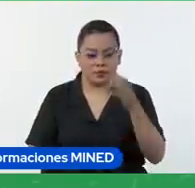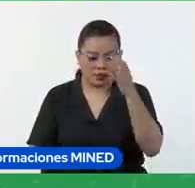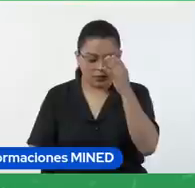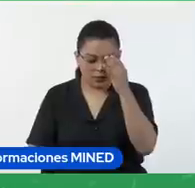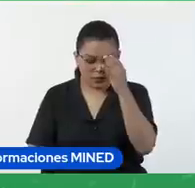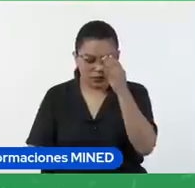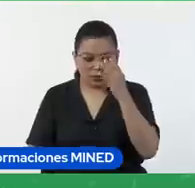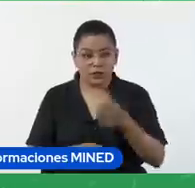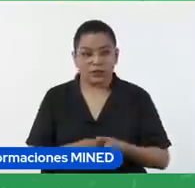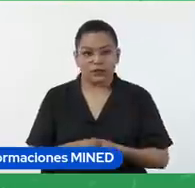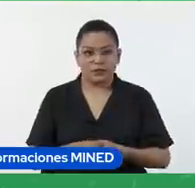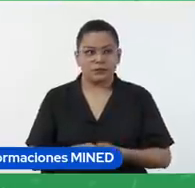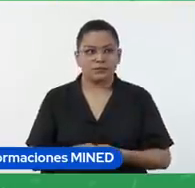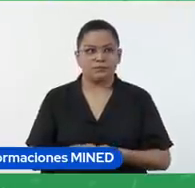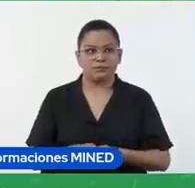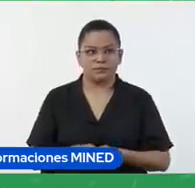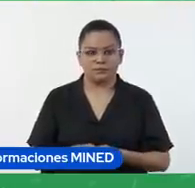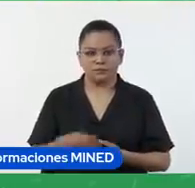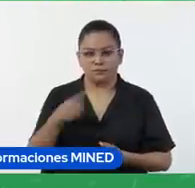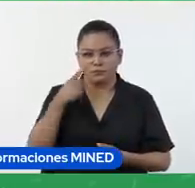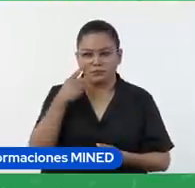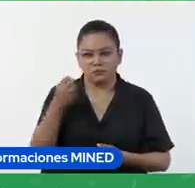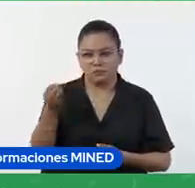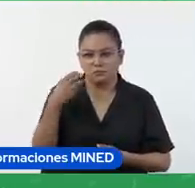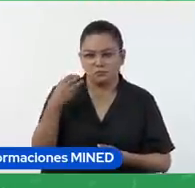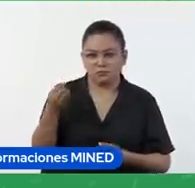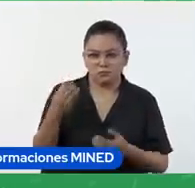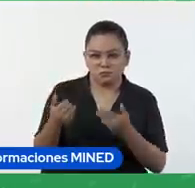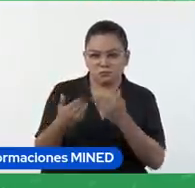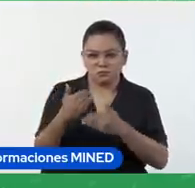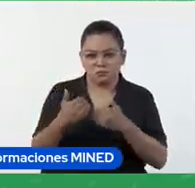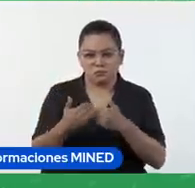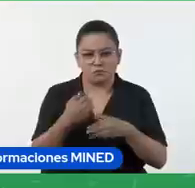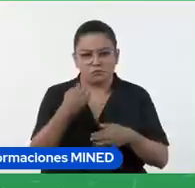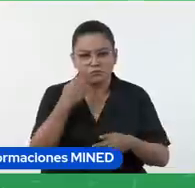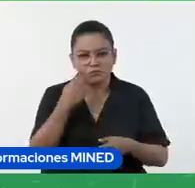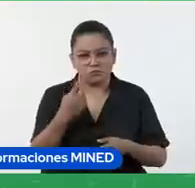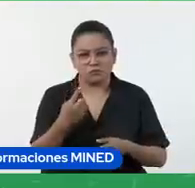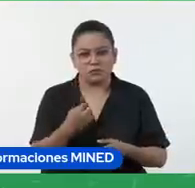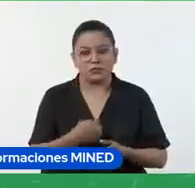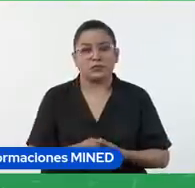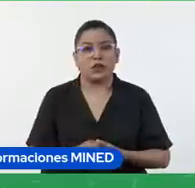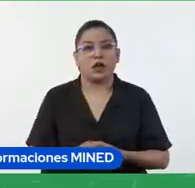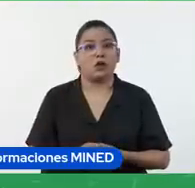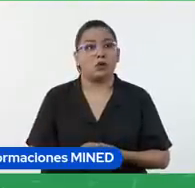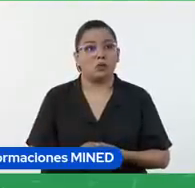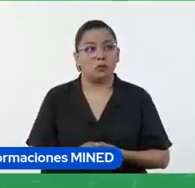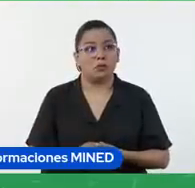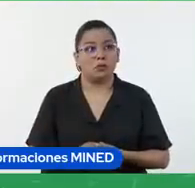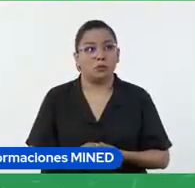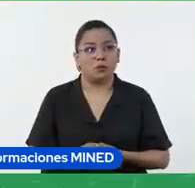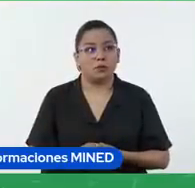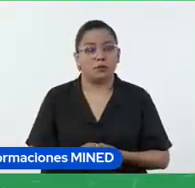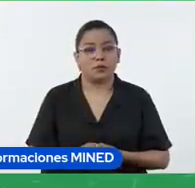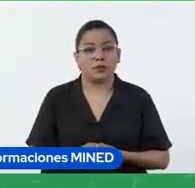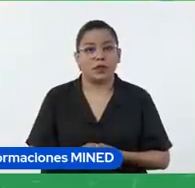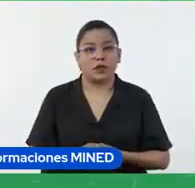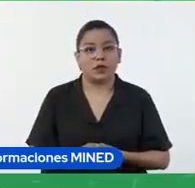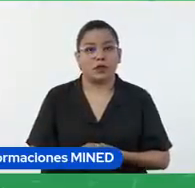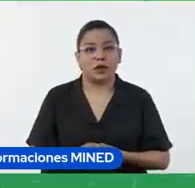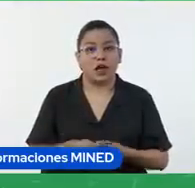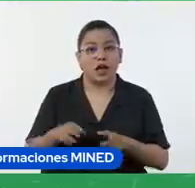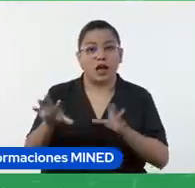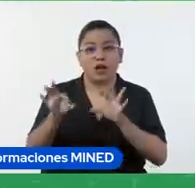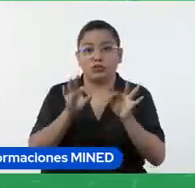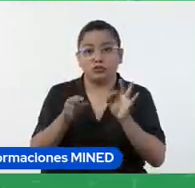ahí sigo viendo varias respuestas bueno saber que algunas las han utilizado otras son